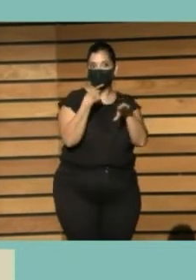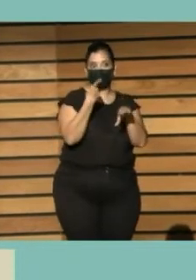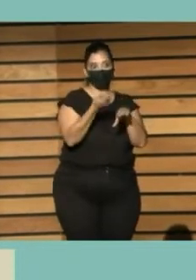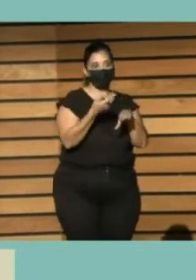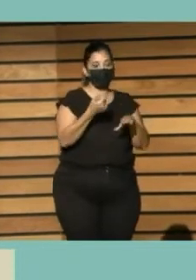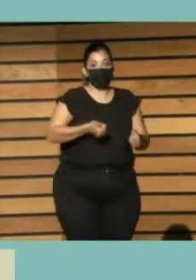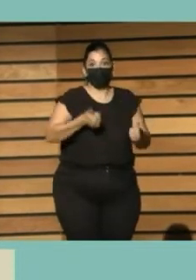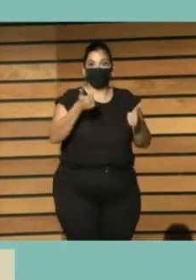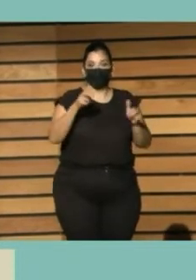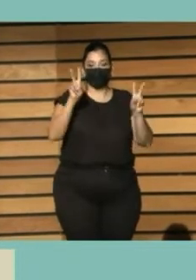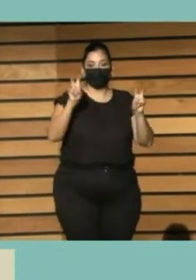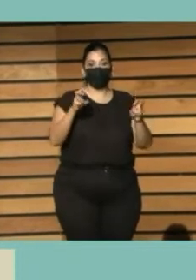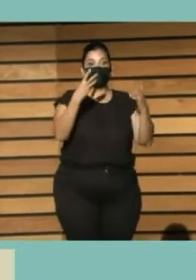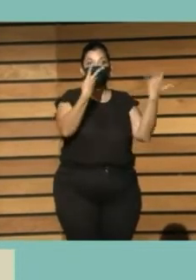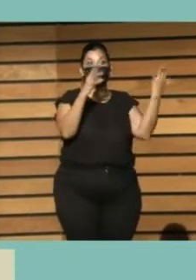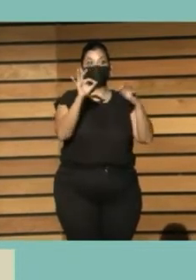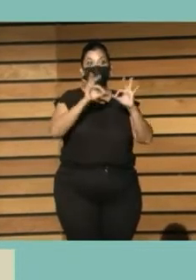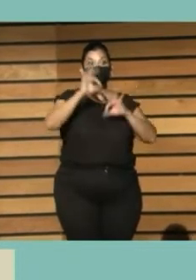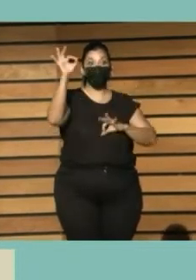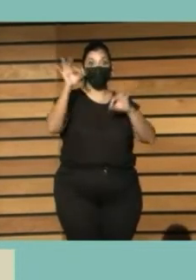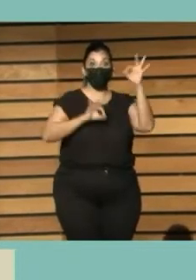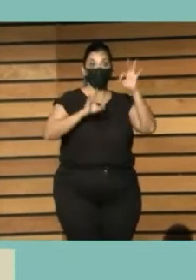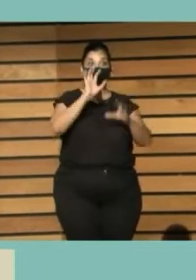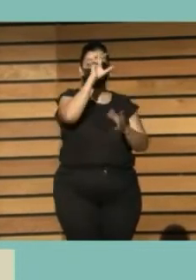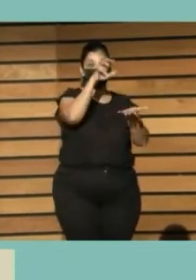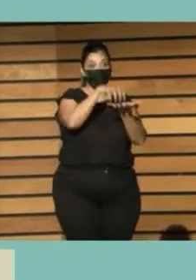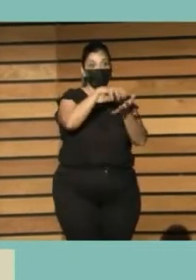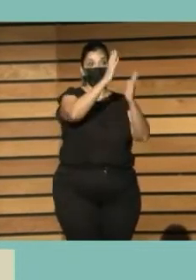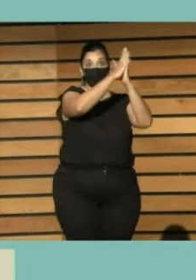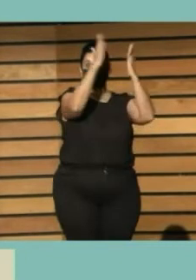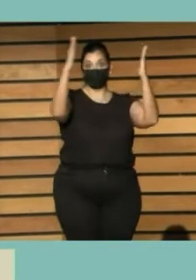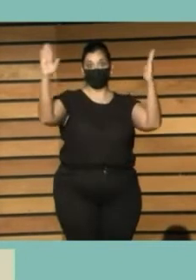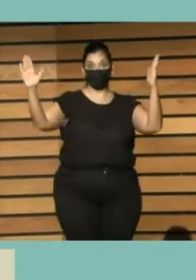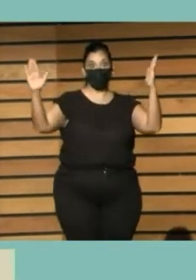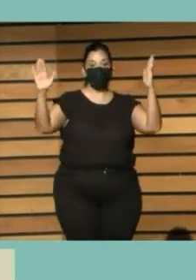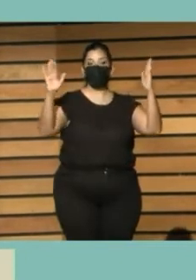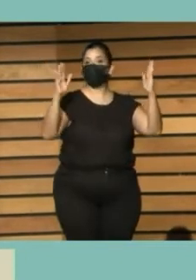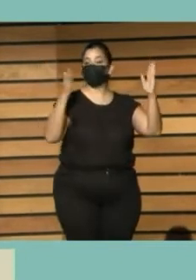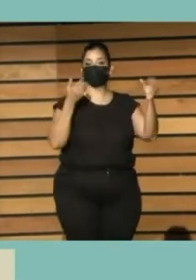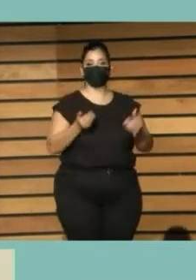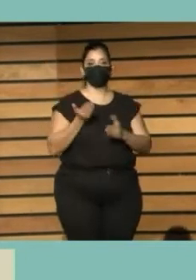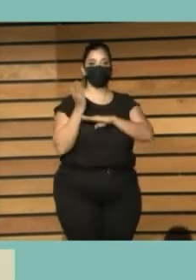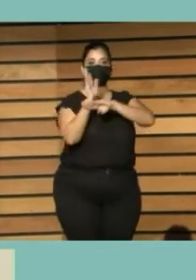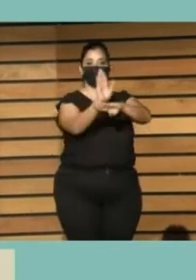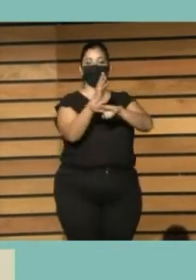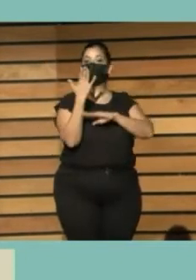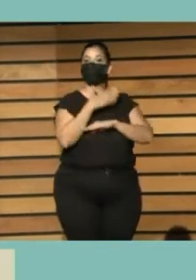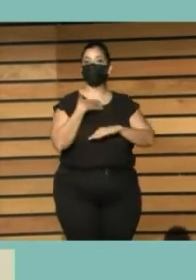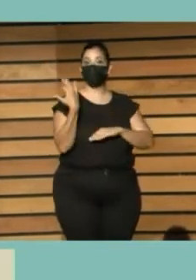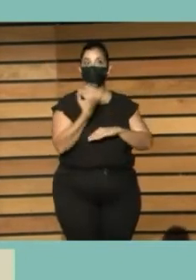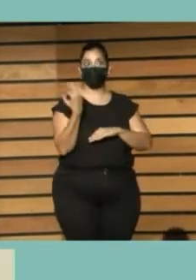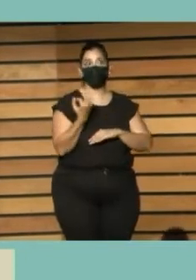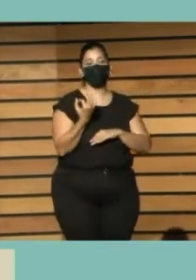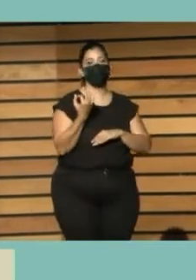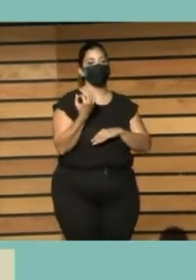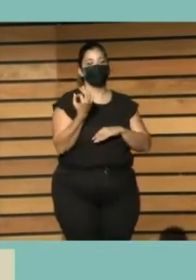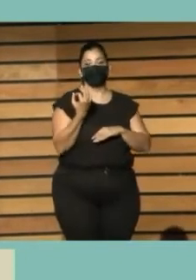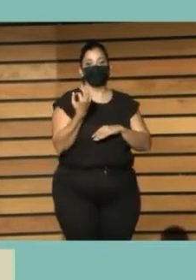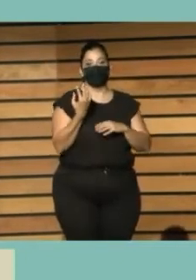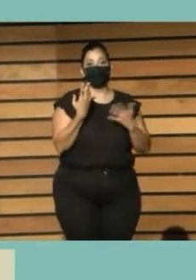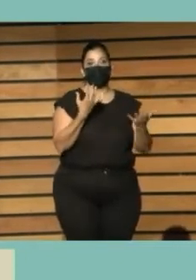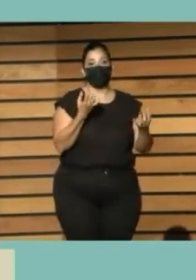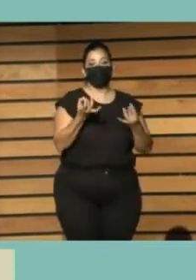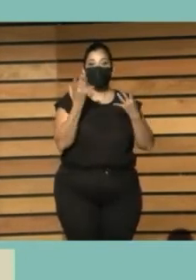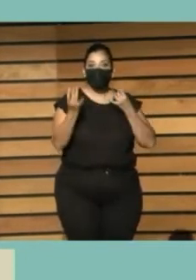del 90% de las bibliotecas españolas públicas están ofreciendo colecciones especiales, organizando actividades especiales y